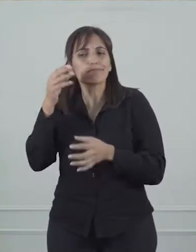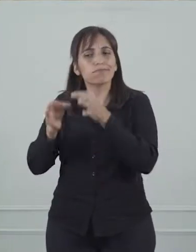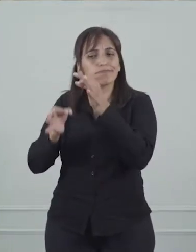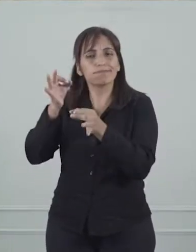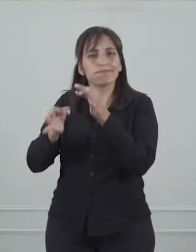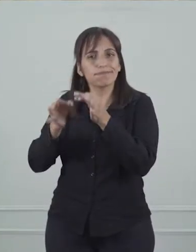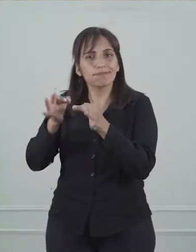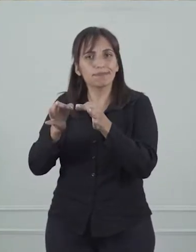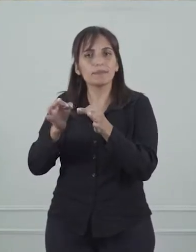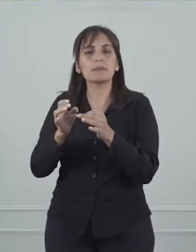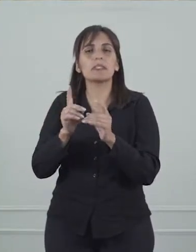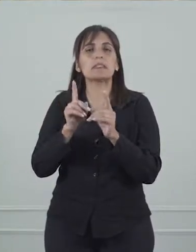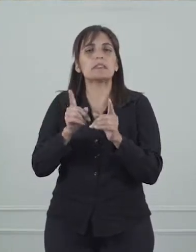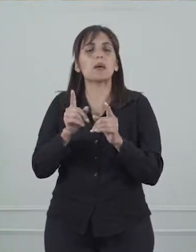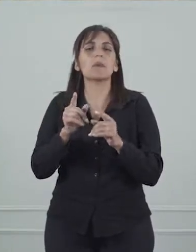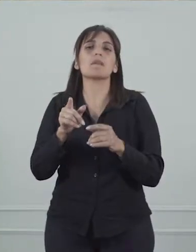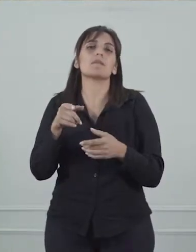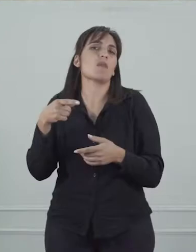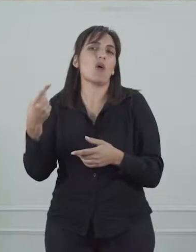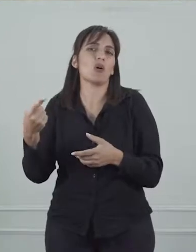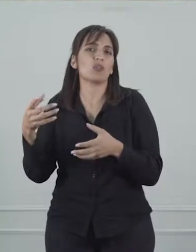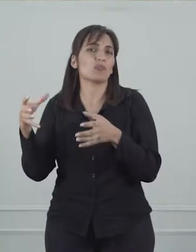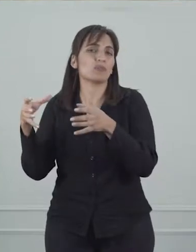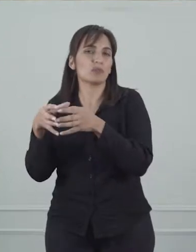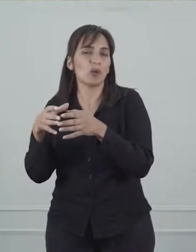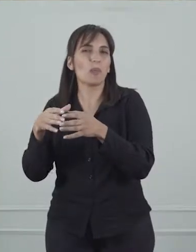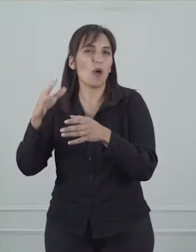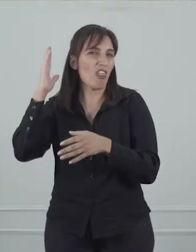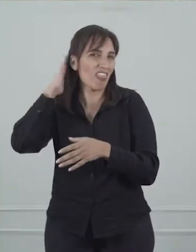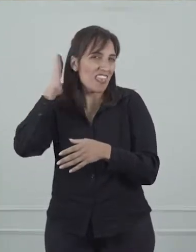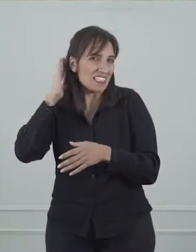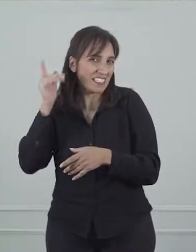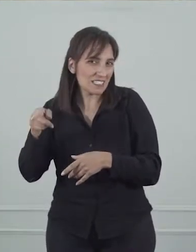descartando 16 casos negativos.